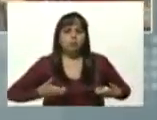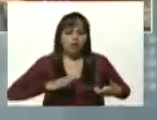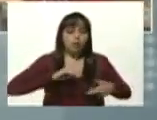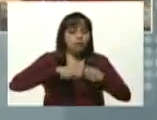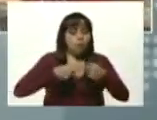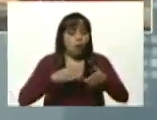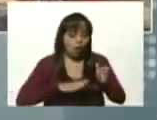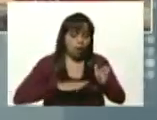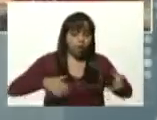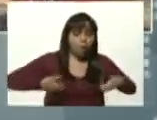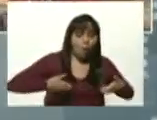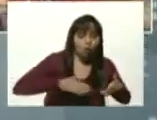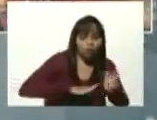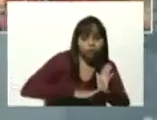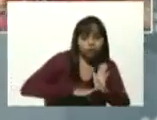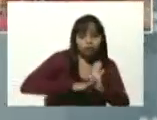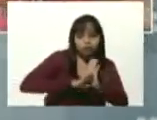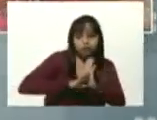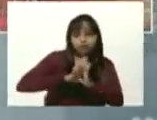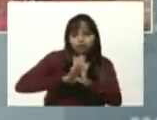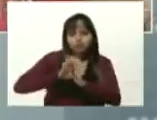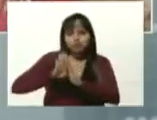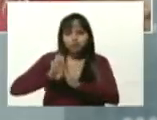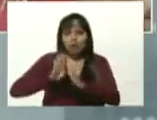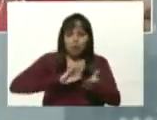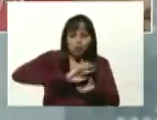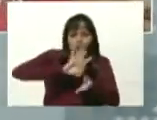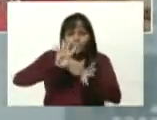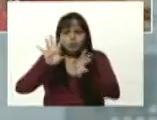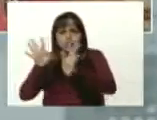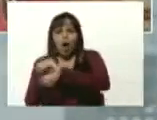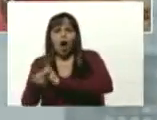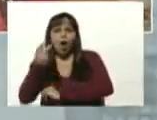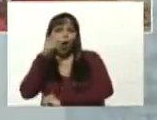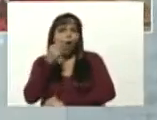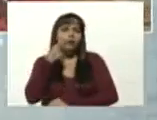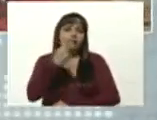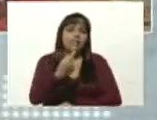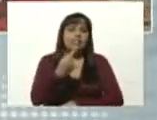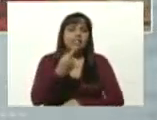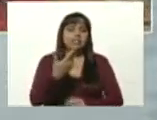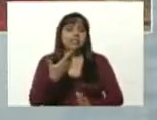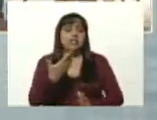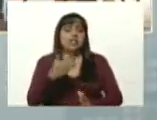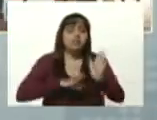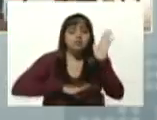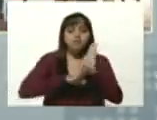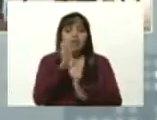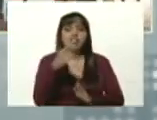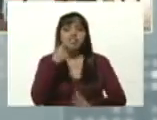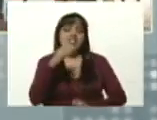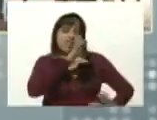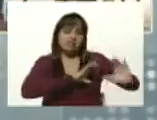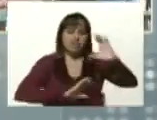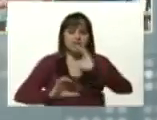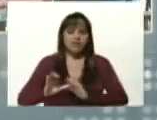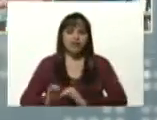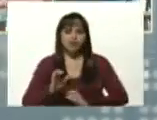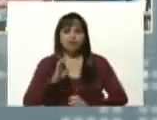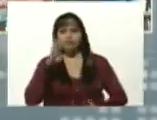mono, una evolución, de acuerdo a los datos científicos de los últimos 200 años,